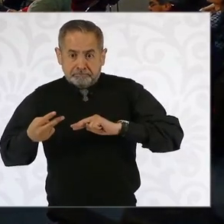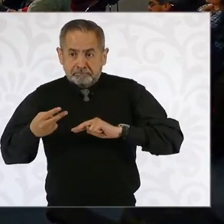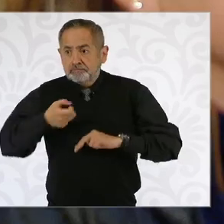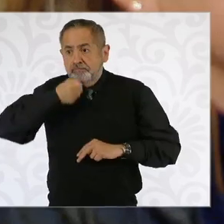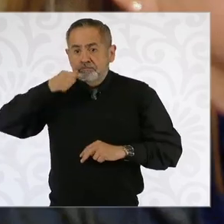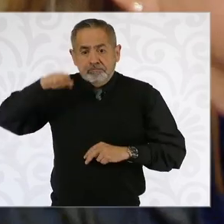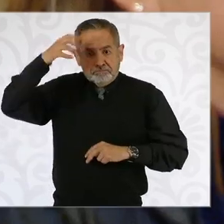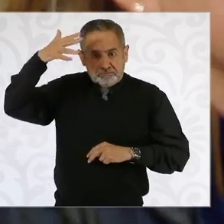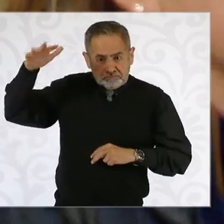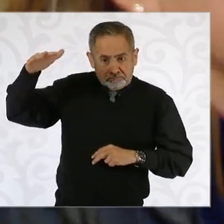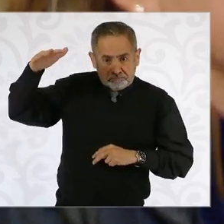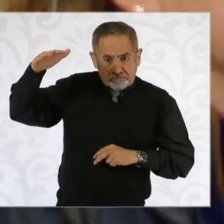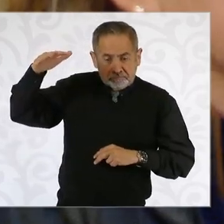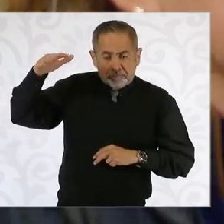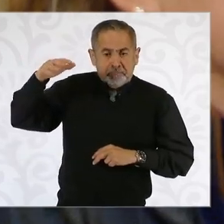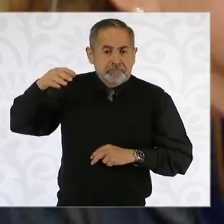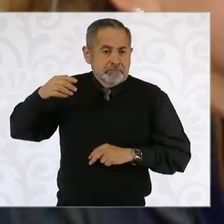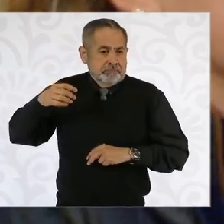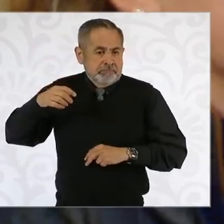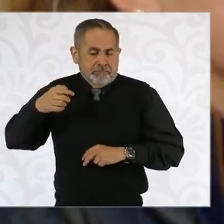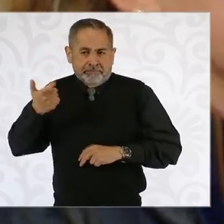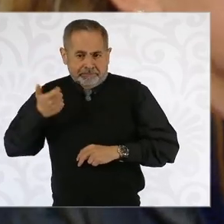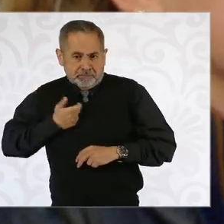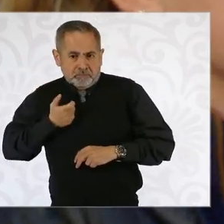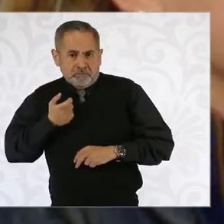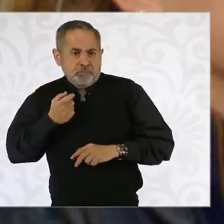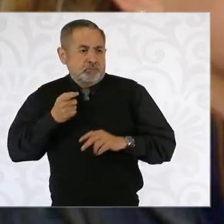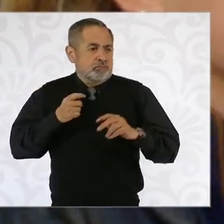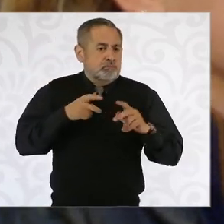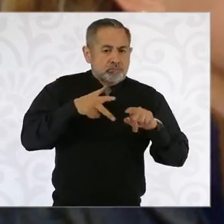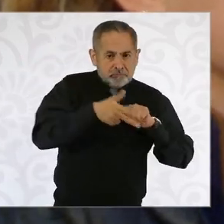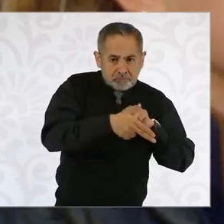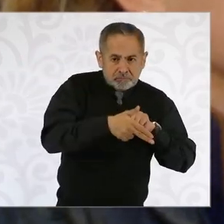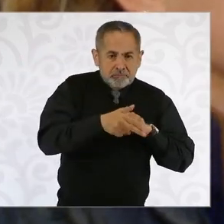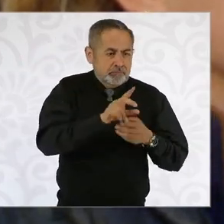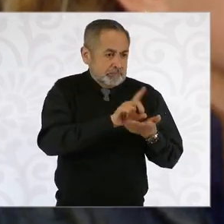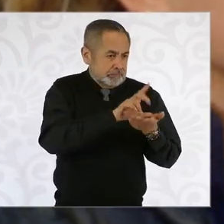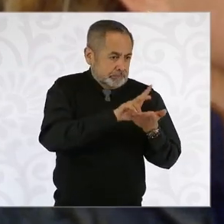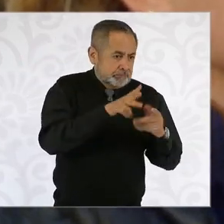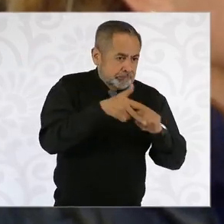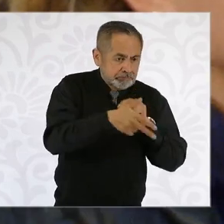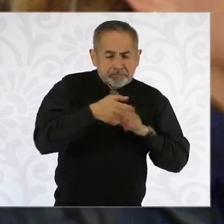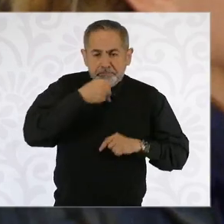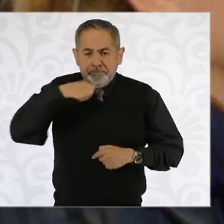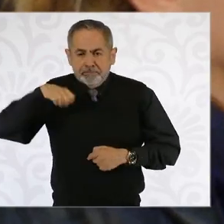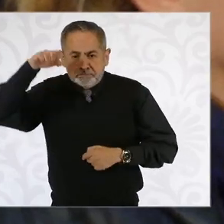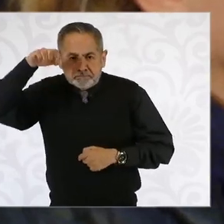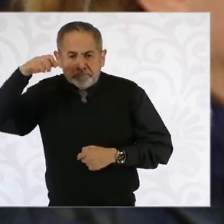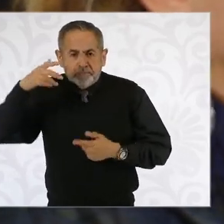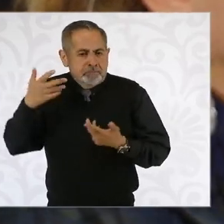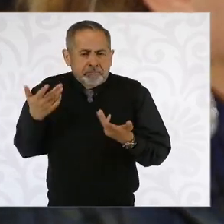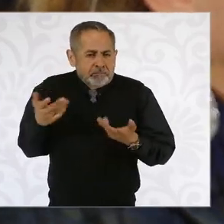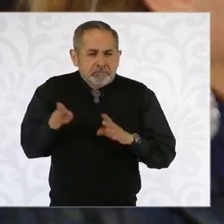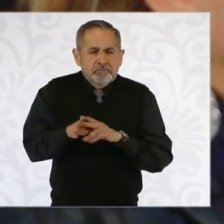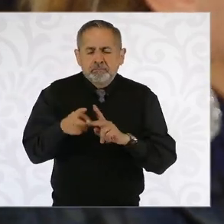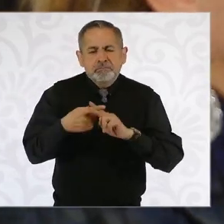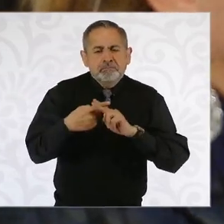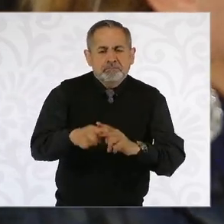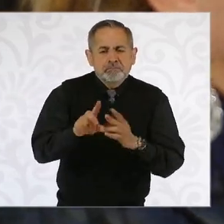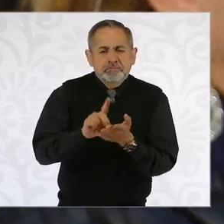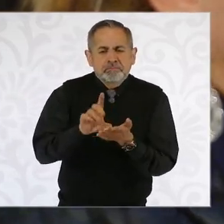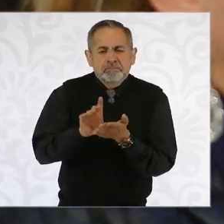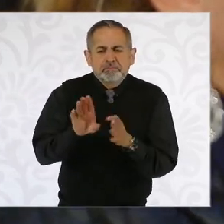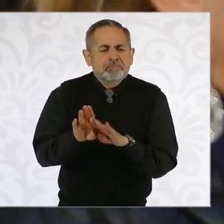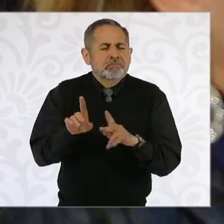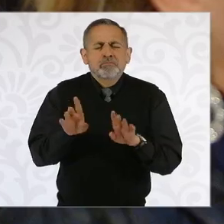entiendo porque son montos diferentes, pero la duda es a partir de qué edad se puede tomar en cuenta la discapacidad, porque tengo